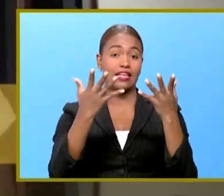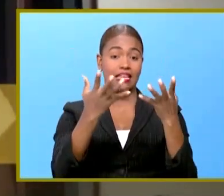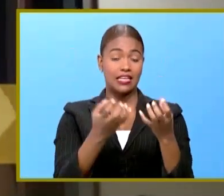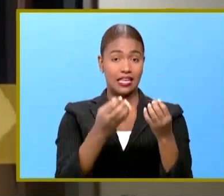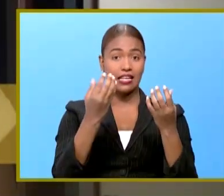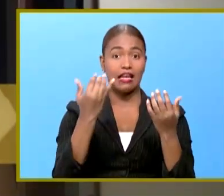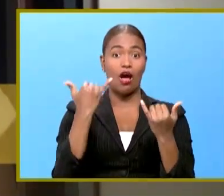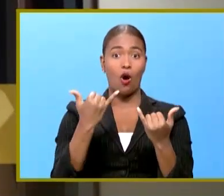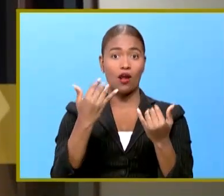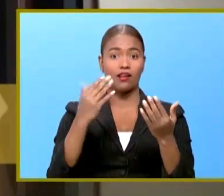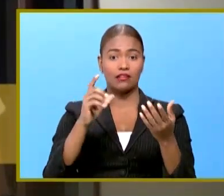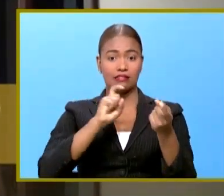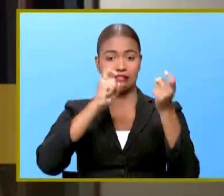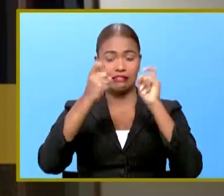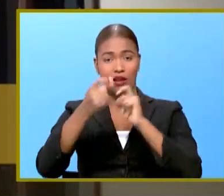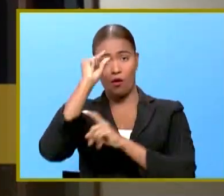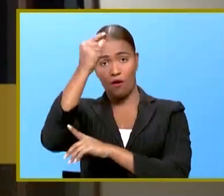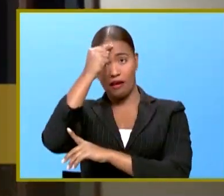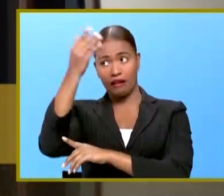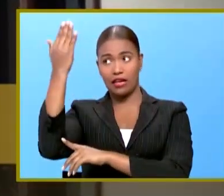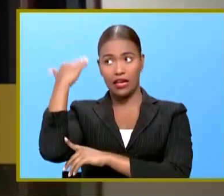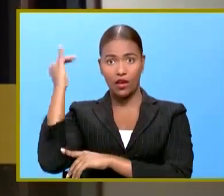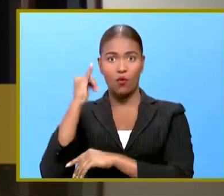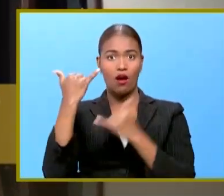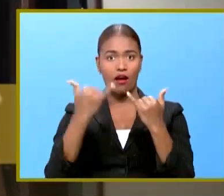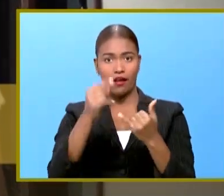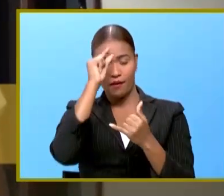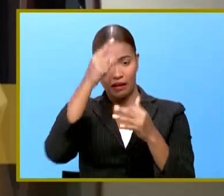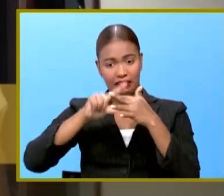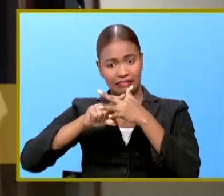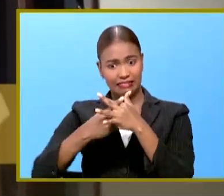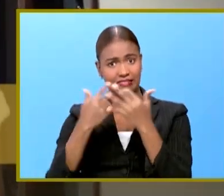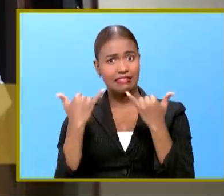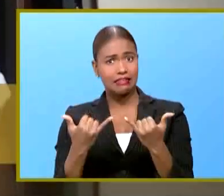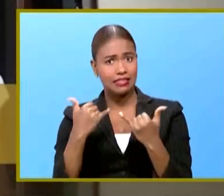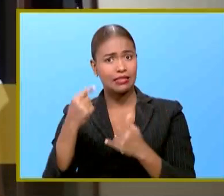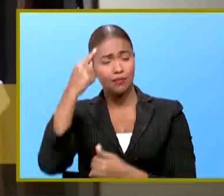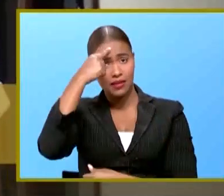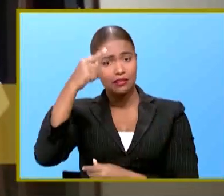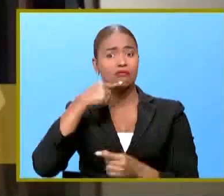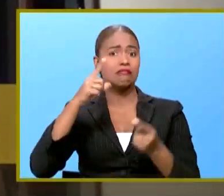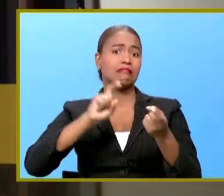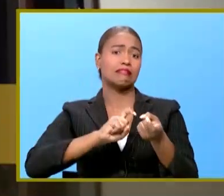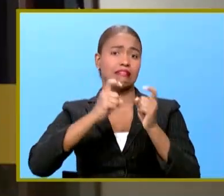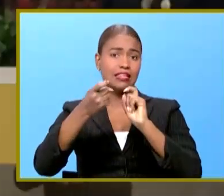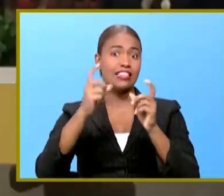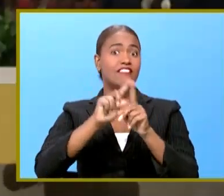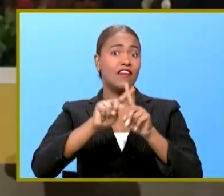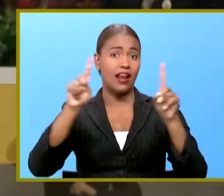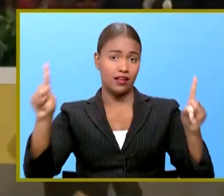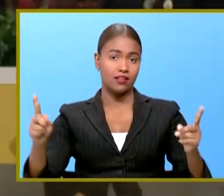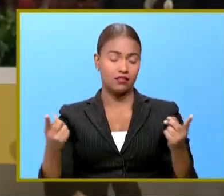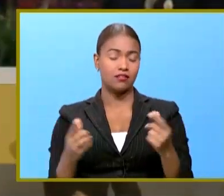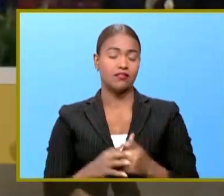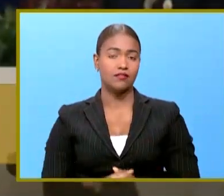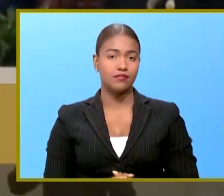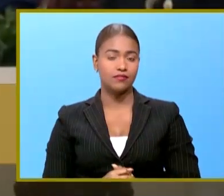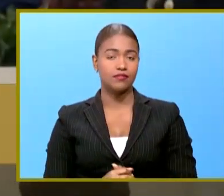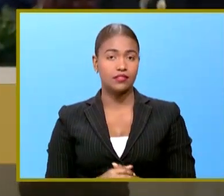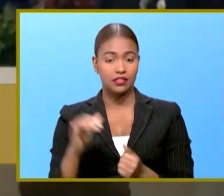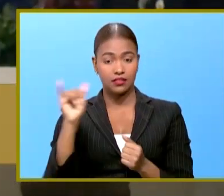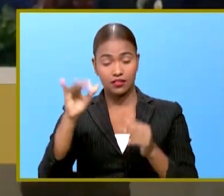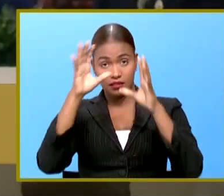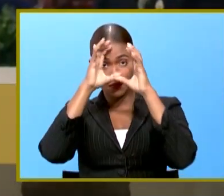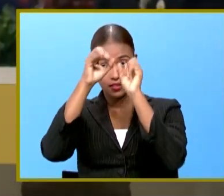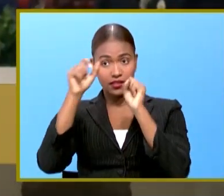cielo a la tierra entre este gobierno que está empezando y como todo gobierno que empieza siempre quiere hacer las cosas bien más temprano el